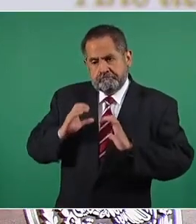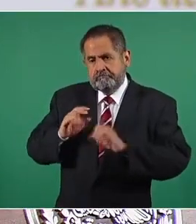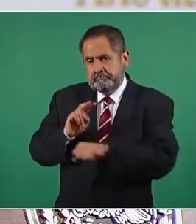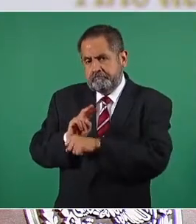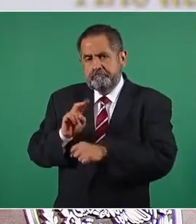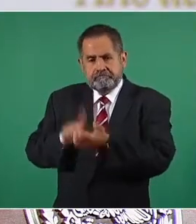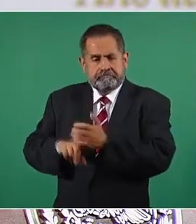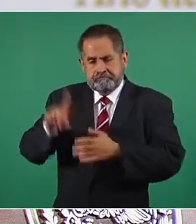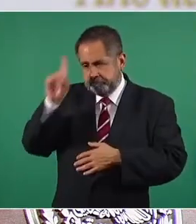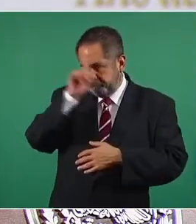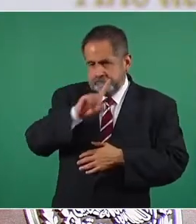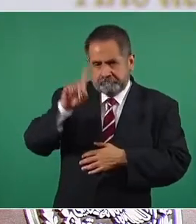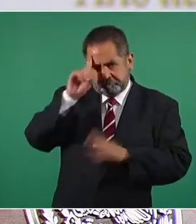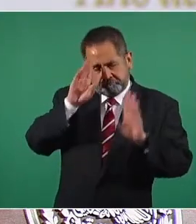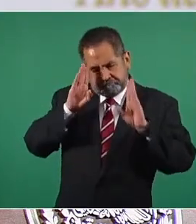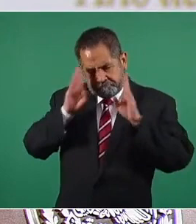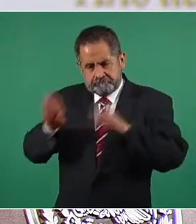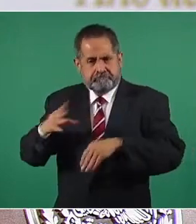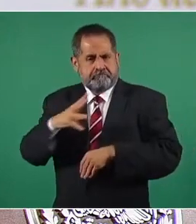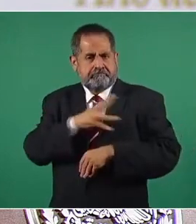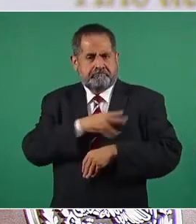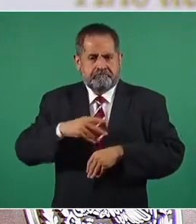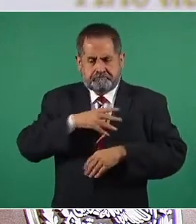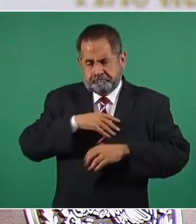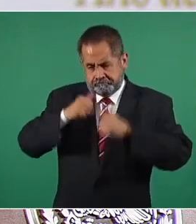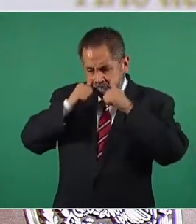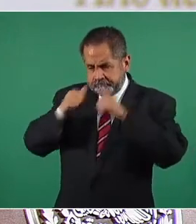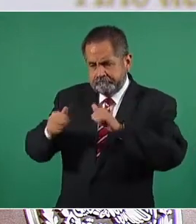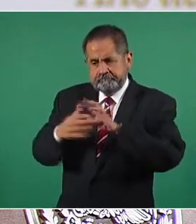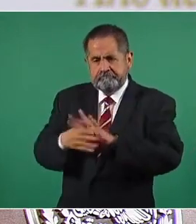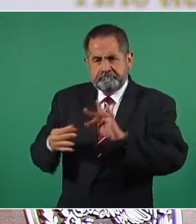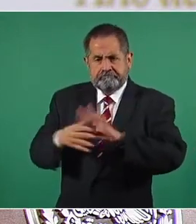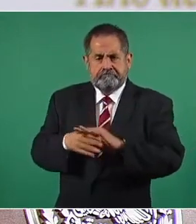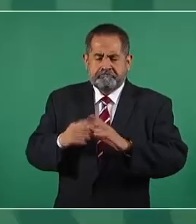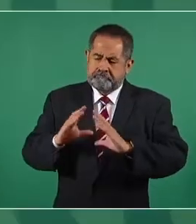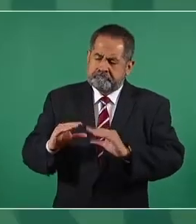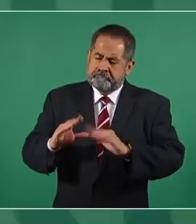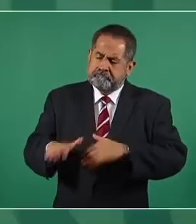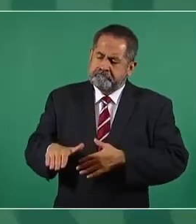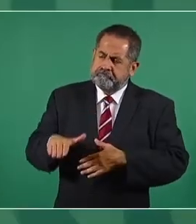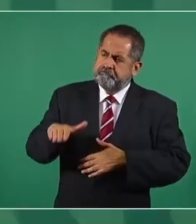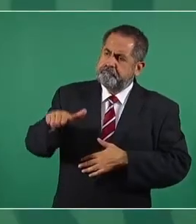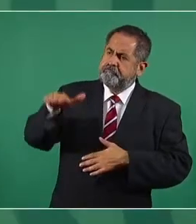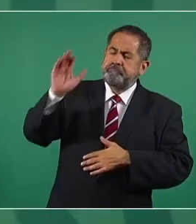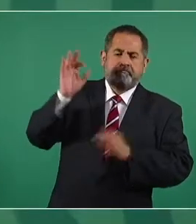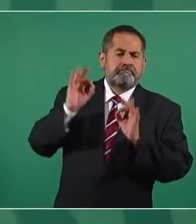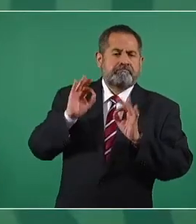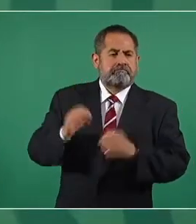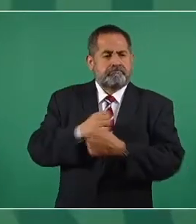Hay que dedicarle tiempo a los hijos, a formarlos, a educarlos.